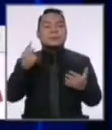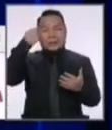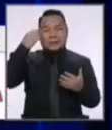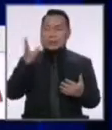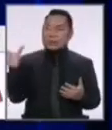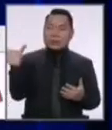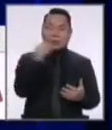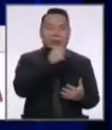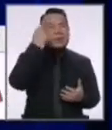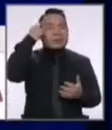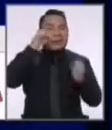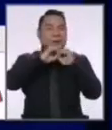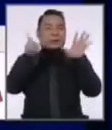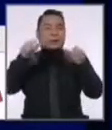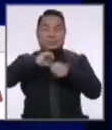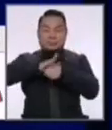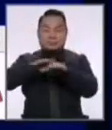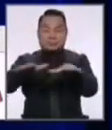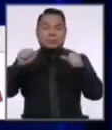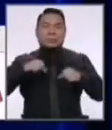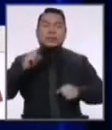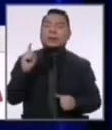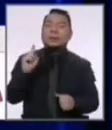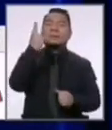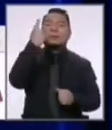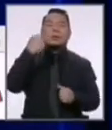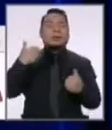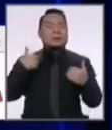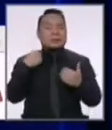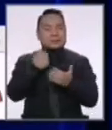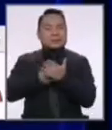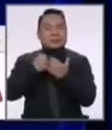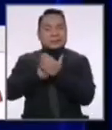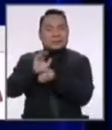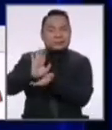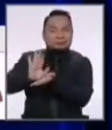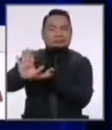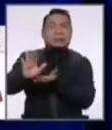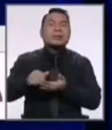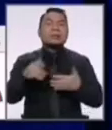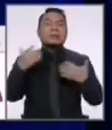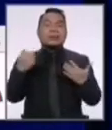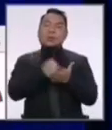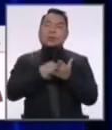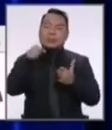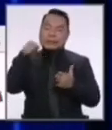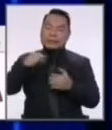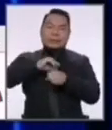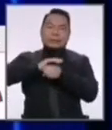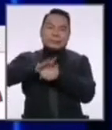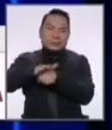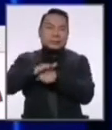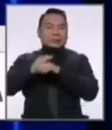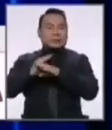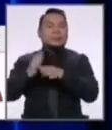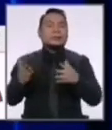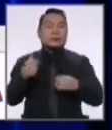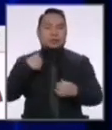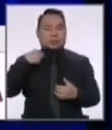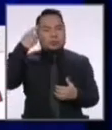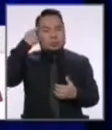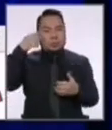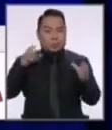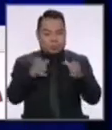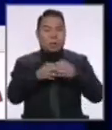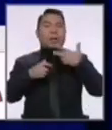todos tenemos muy en claro que la pandemia es lo primero que tenemos que erradicar. Tenemos que luchar contra esta pandemia. Y por eso proponemos tres